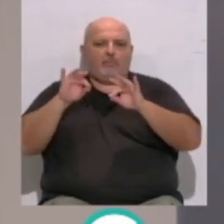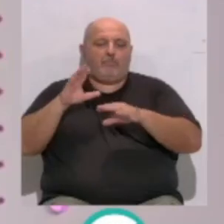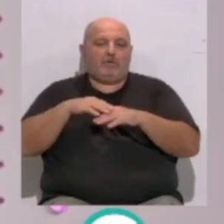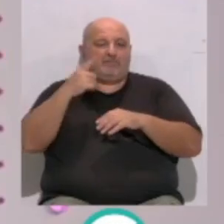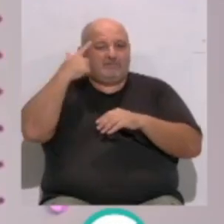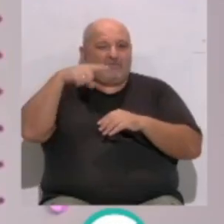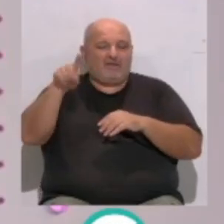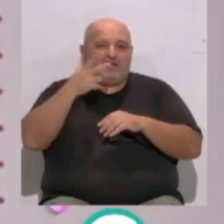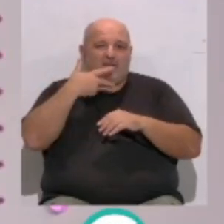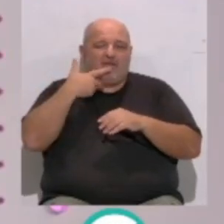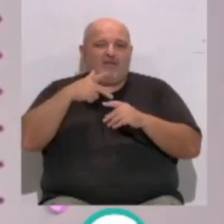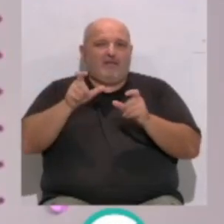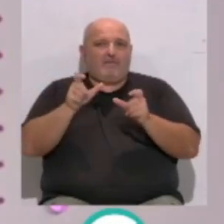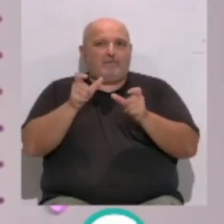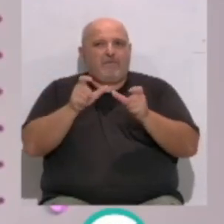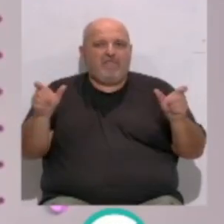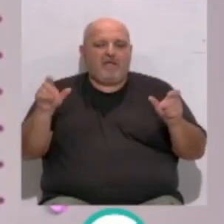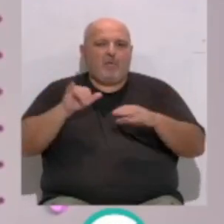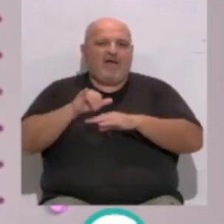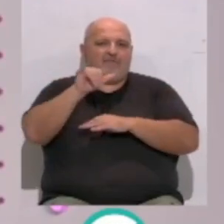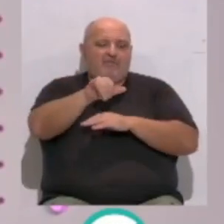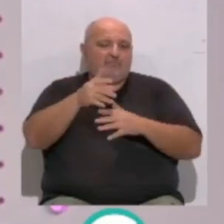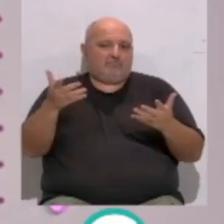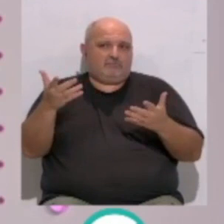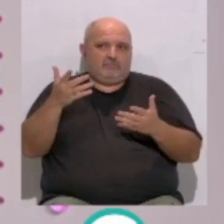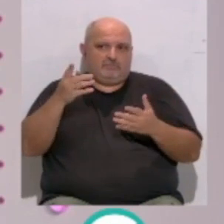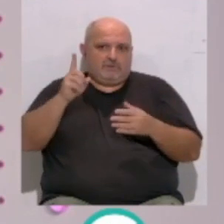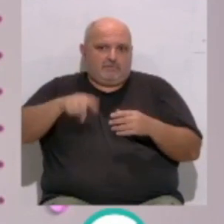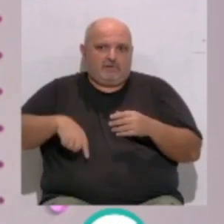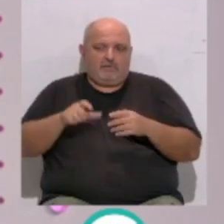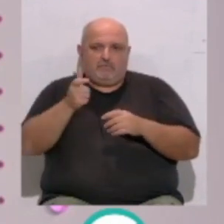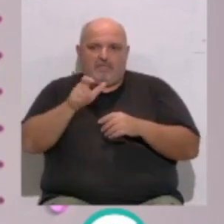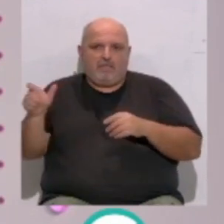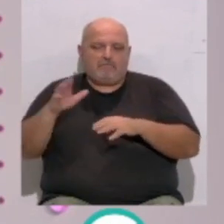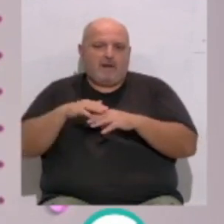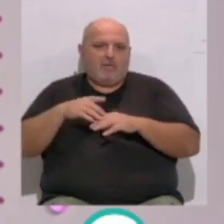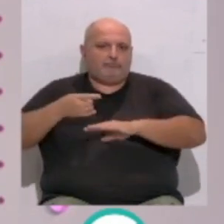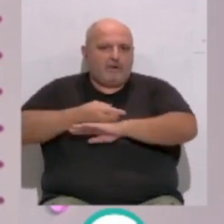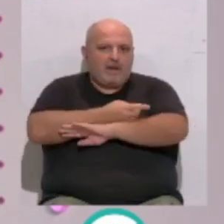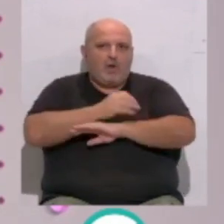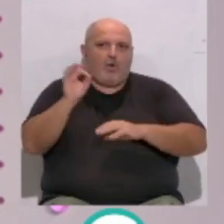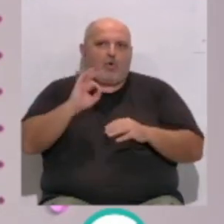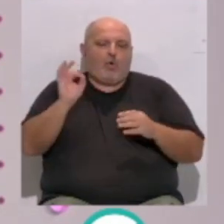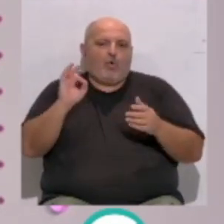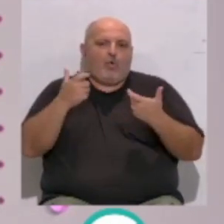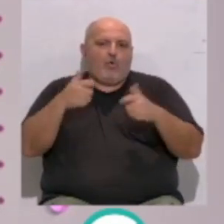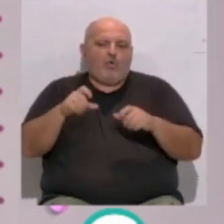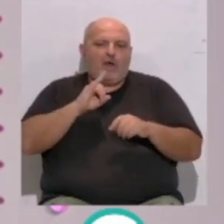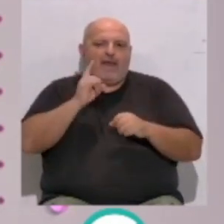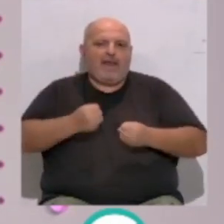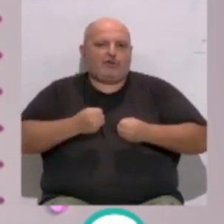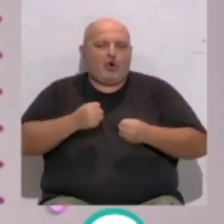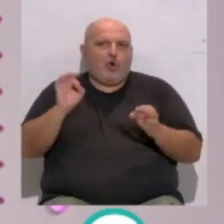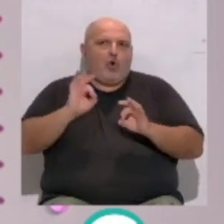Porque si usted sabe fabricar piezas para un avión, ¿cómo no va a saber fabricar piezas para un tren o para un módulo energético